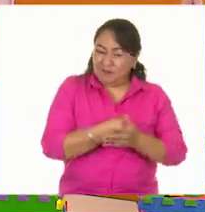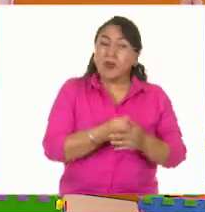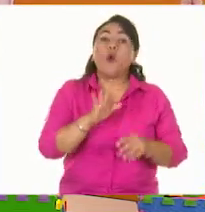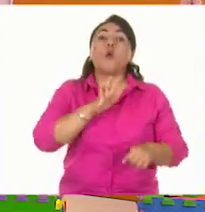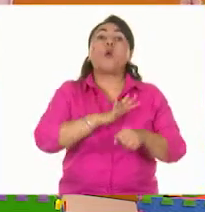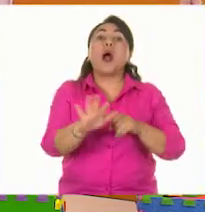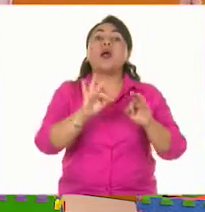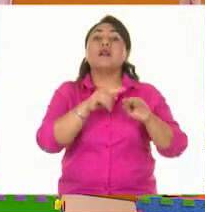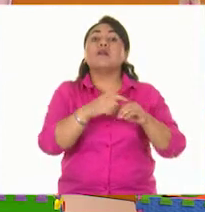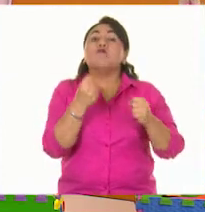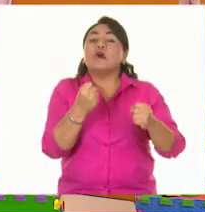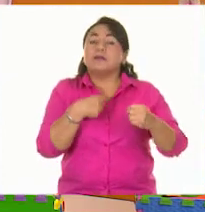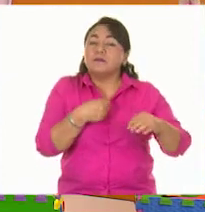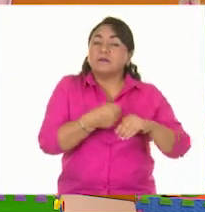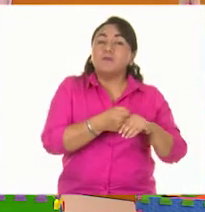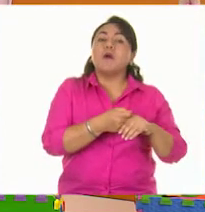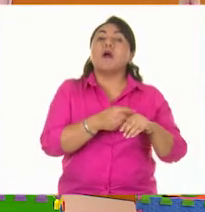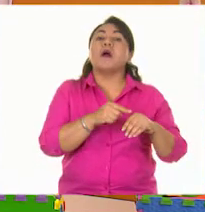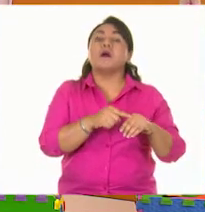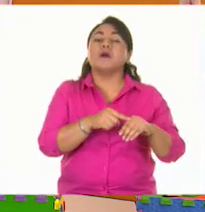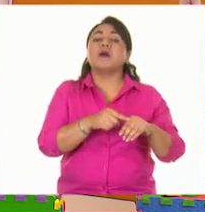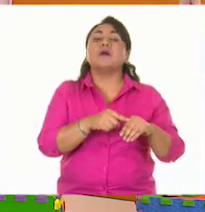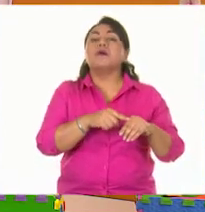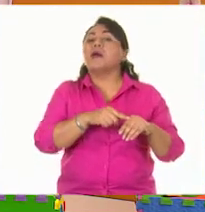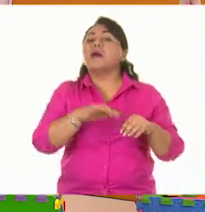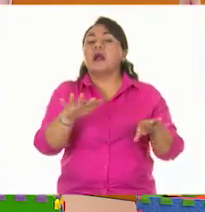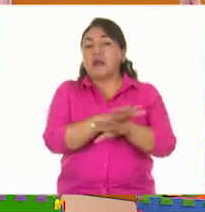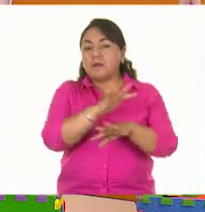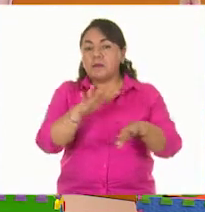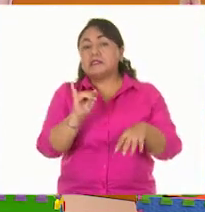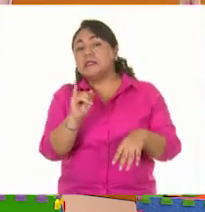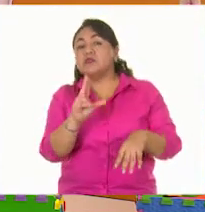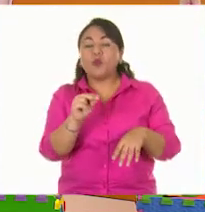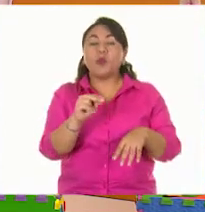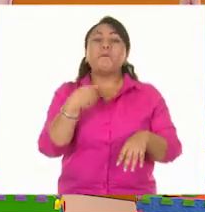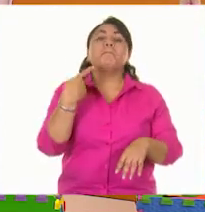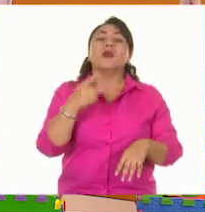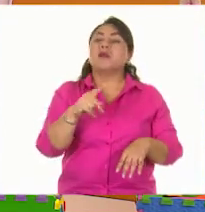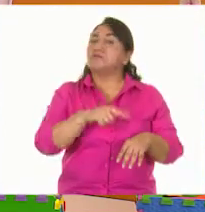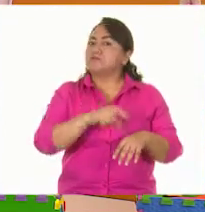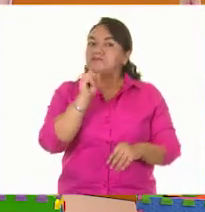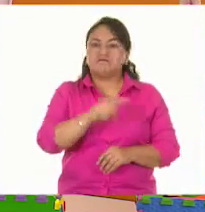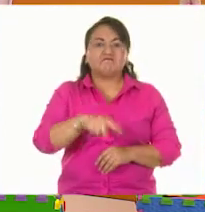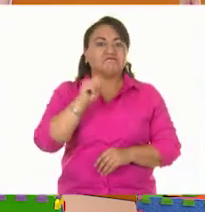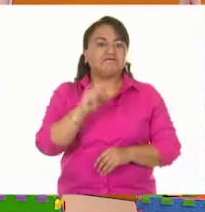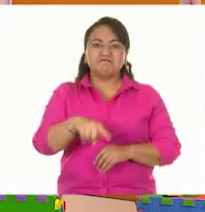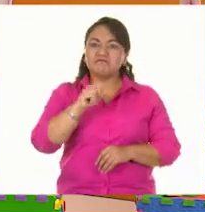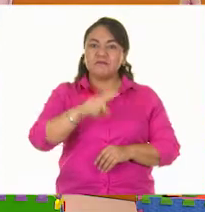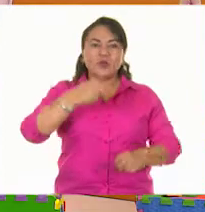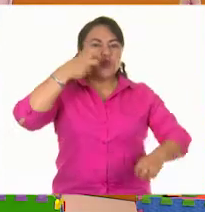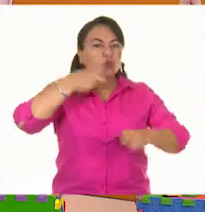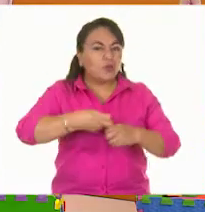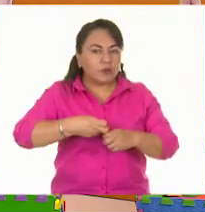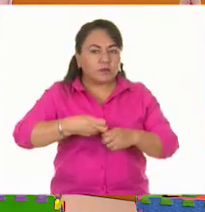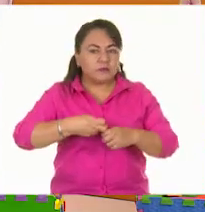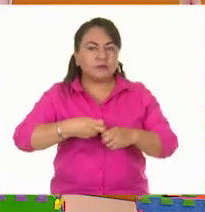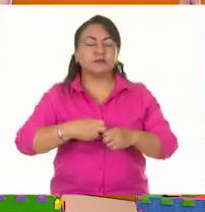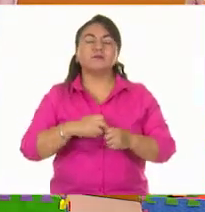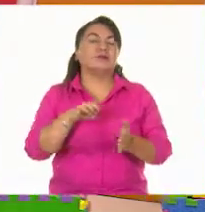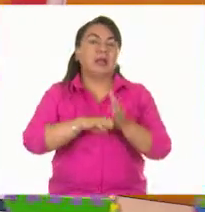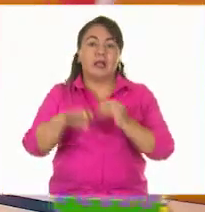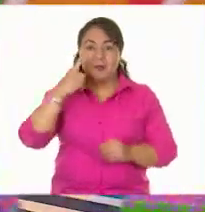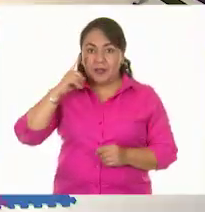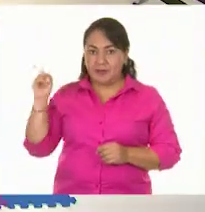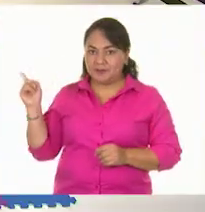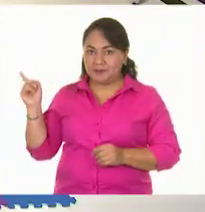dependiendo de la fuerza que les apliquemos, los sólidos van a cambiar o no de forma, pero van a seguir siendo sólidos. Es decir, yo tengo, por